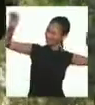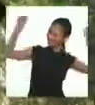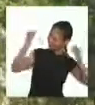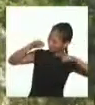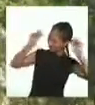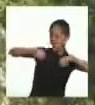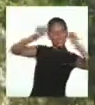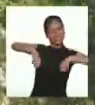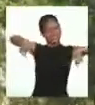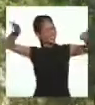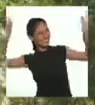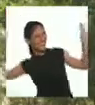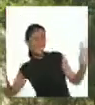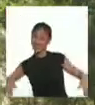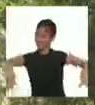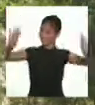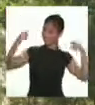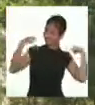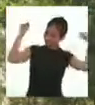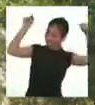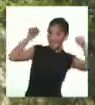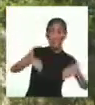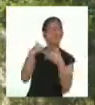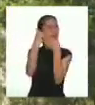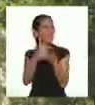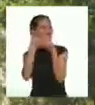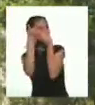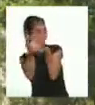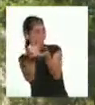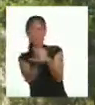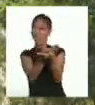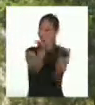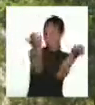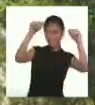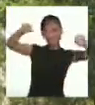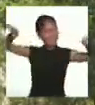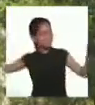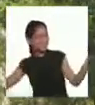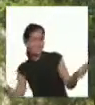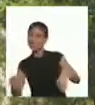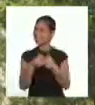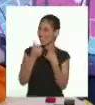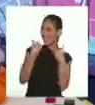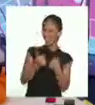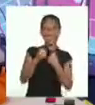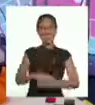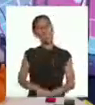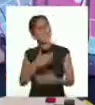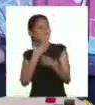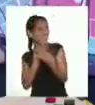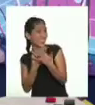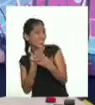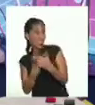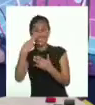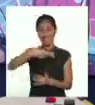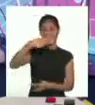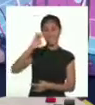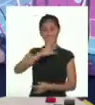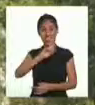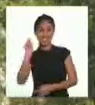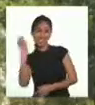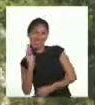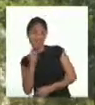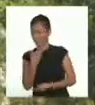Por supuesto, linda. Estoy acá para ayudarlos en lo que pueda. ¡Genial! Muchas gracias,